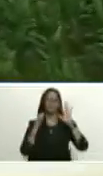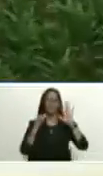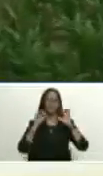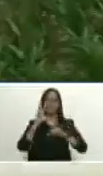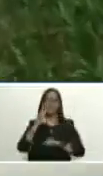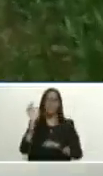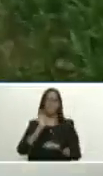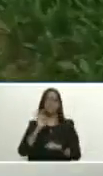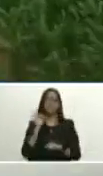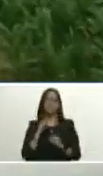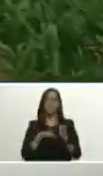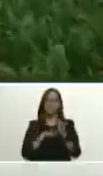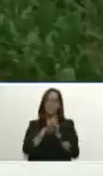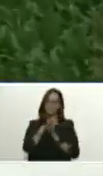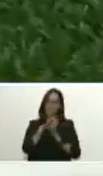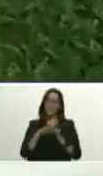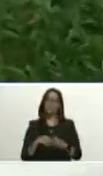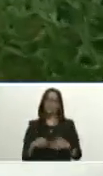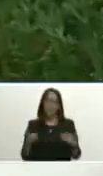% de crecimiento